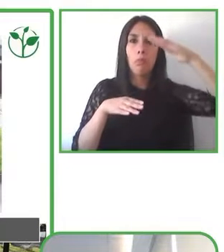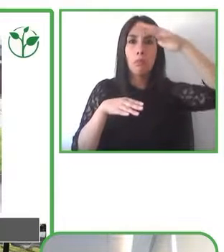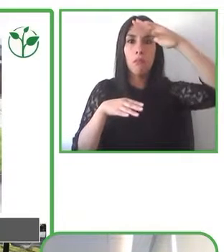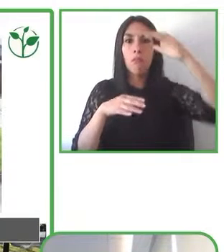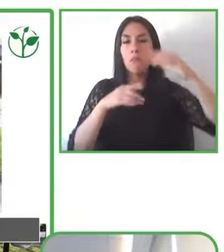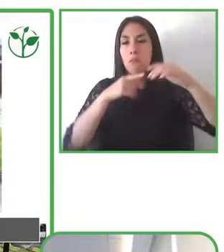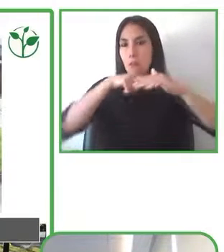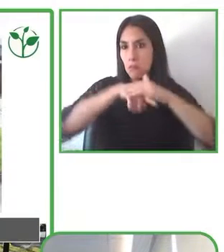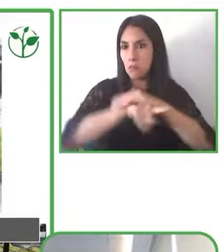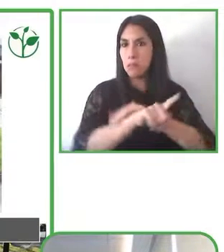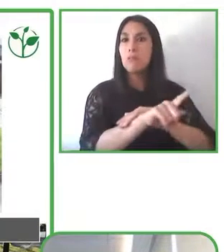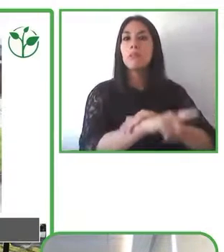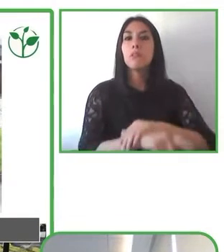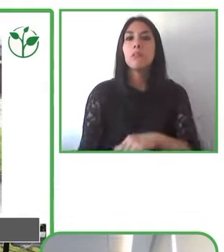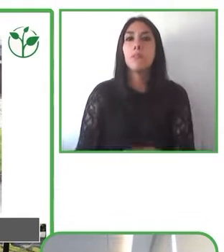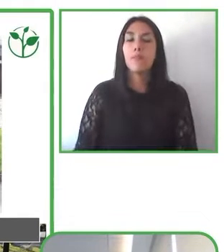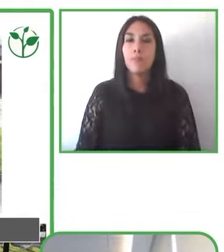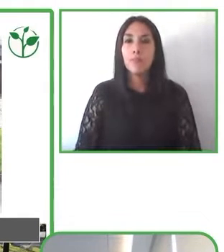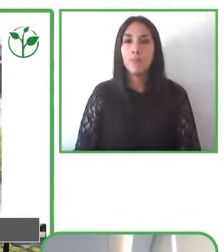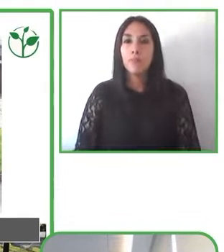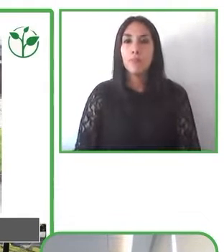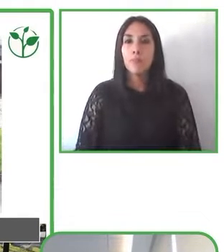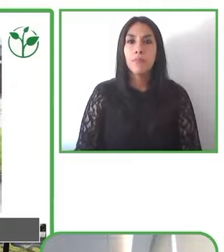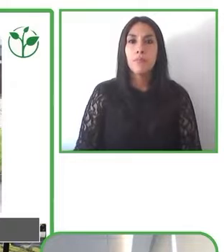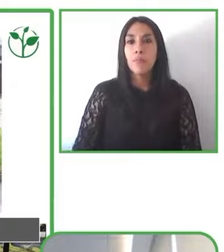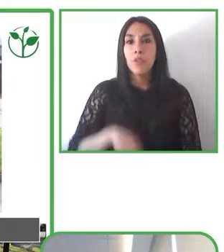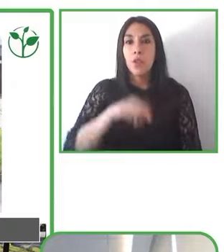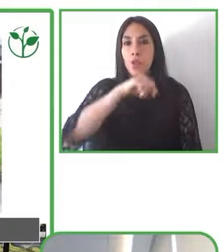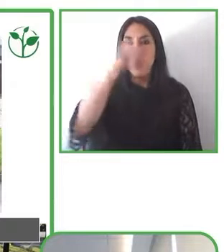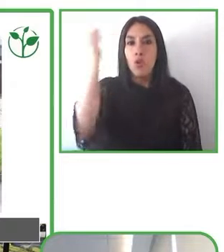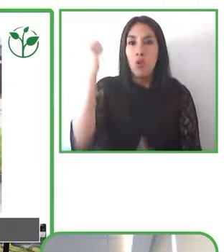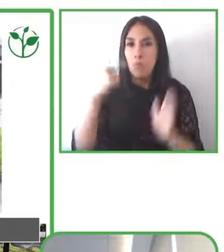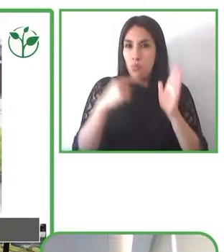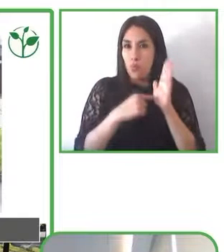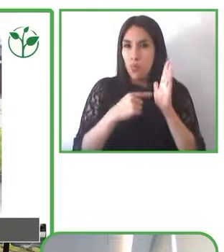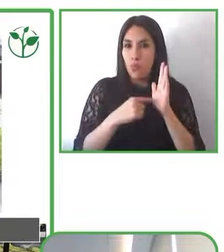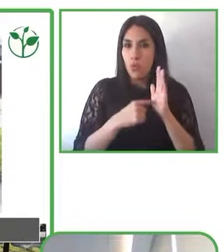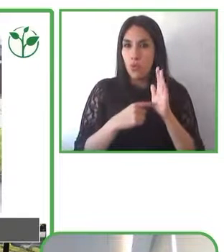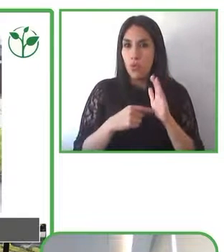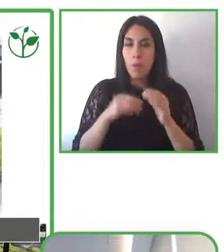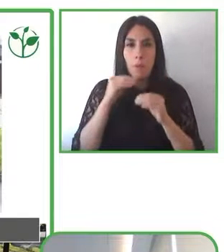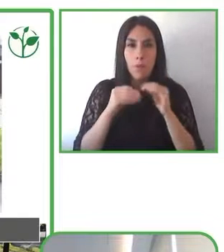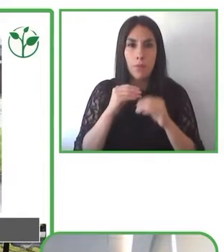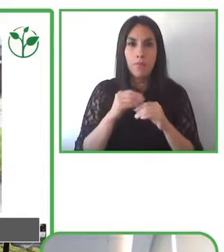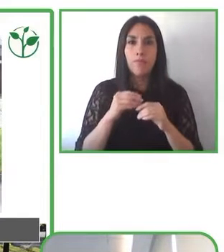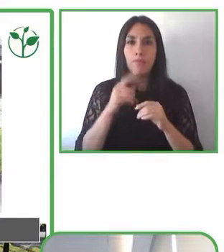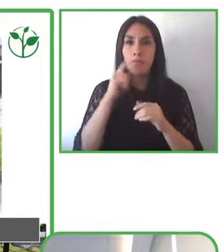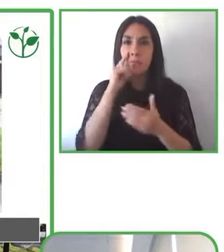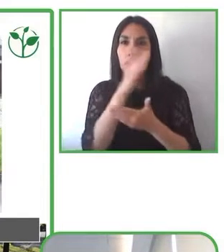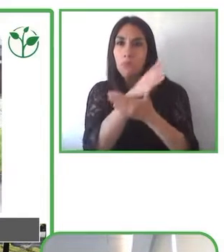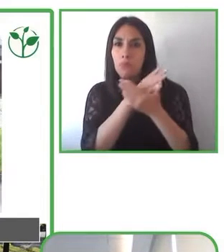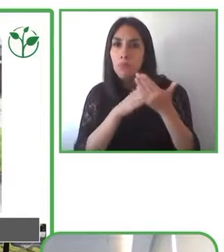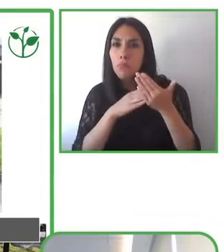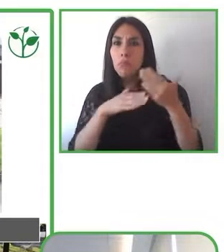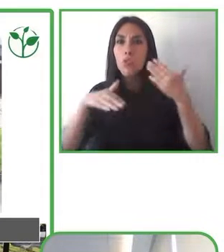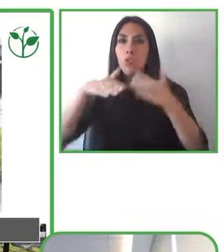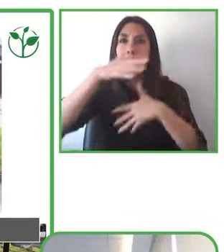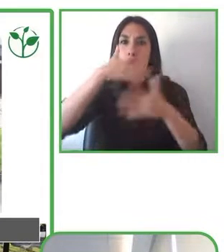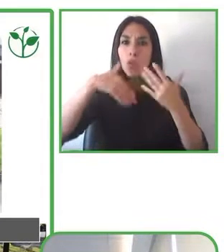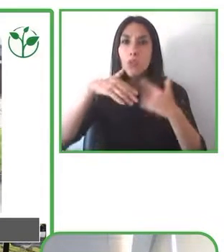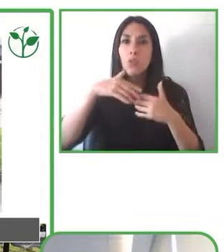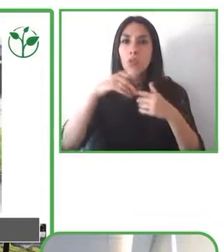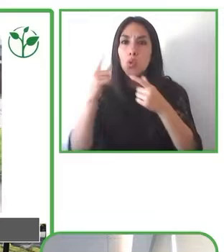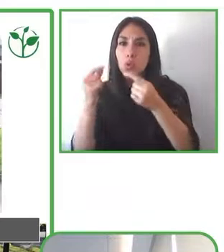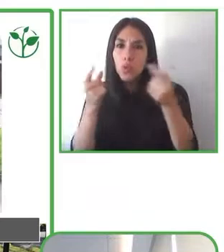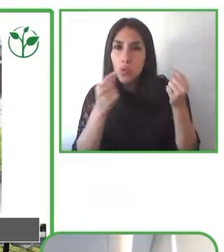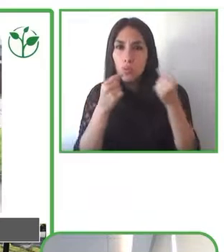surgió fueron los conflictos de diseño en adaptaciones de entornos construidos quizá es una de las problemáticas más